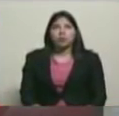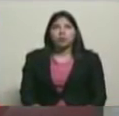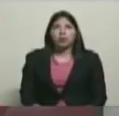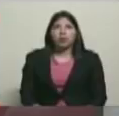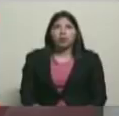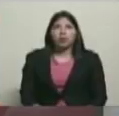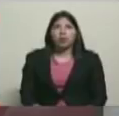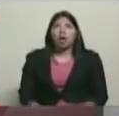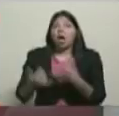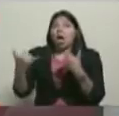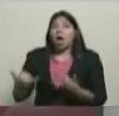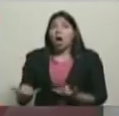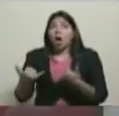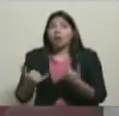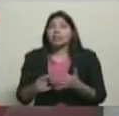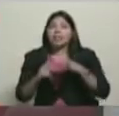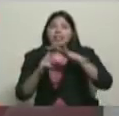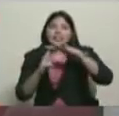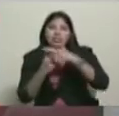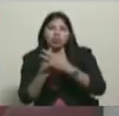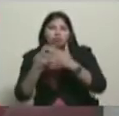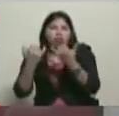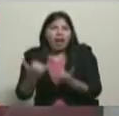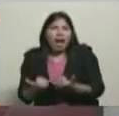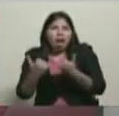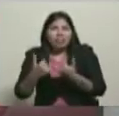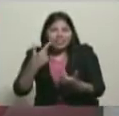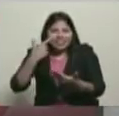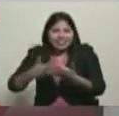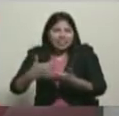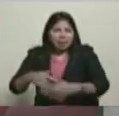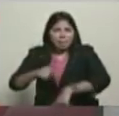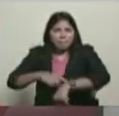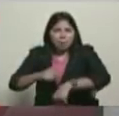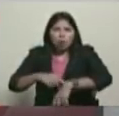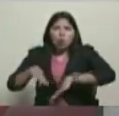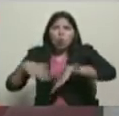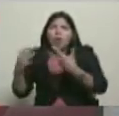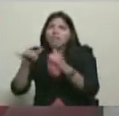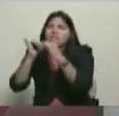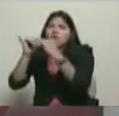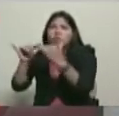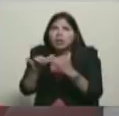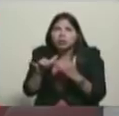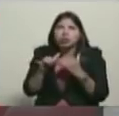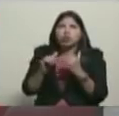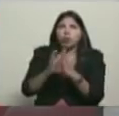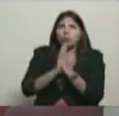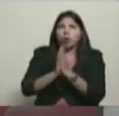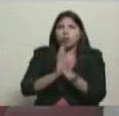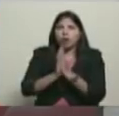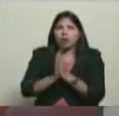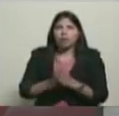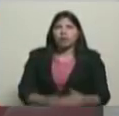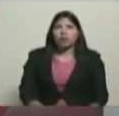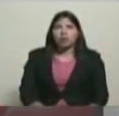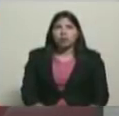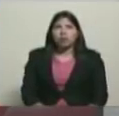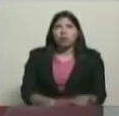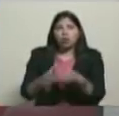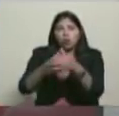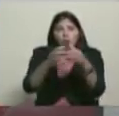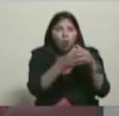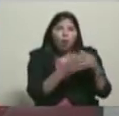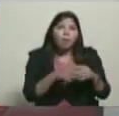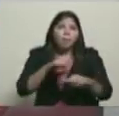¿Cómo está la situación en este momento, en tiempo real? ¿Cuáles son los últimos datos que se han suministrado desde las bases militares en cada